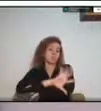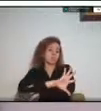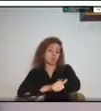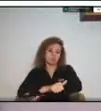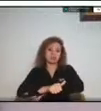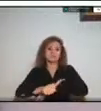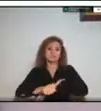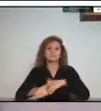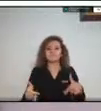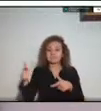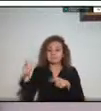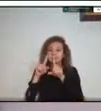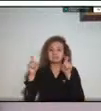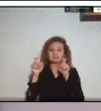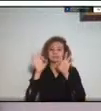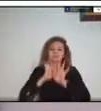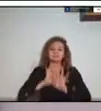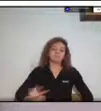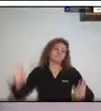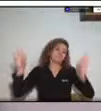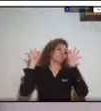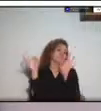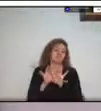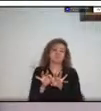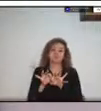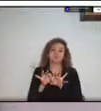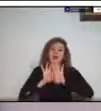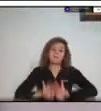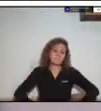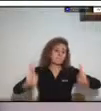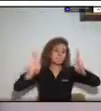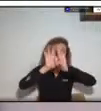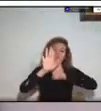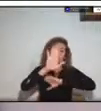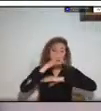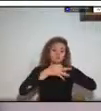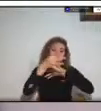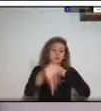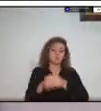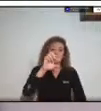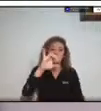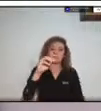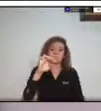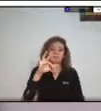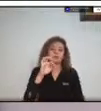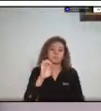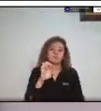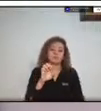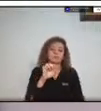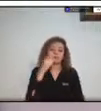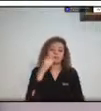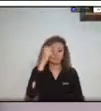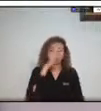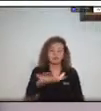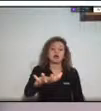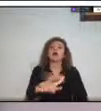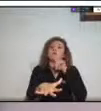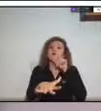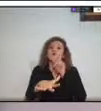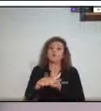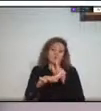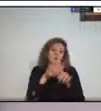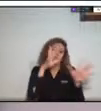para el Piedmont de Llanero y en general para el país entonces nos invita a seguir trabajando articuladamente entre el sector público